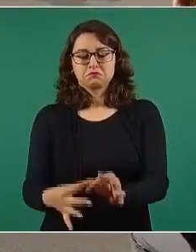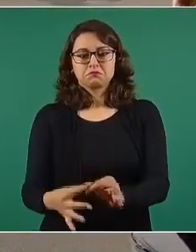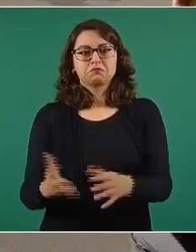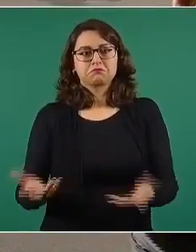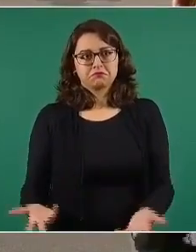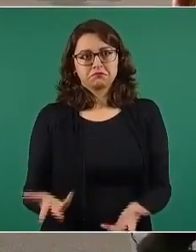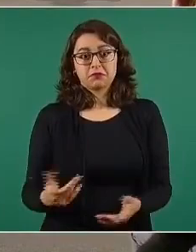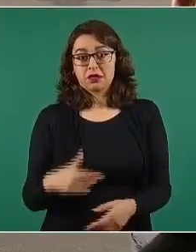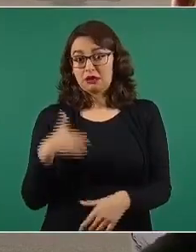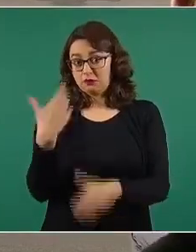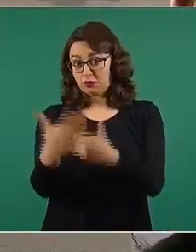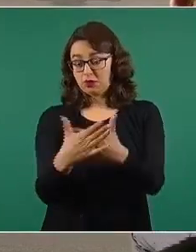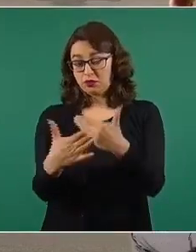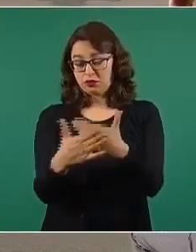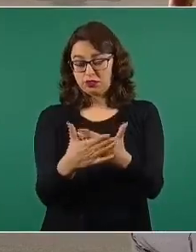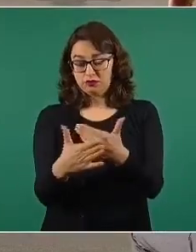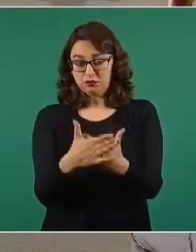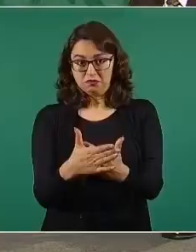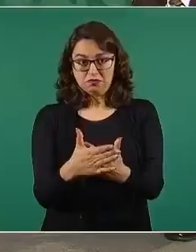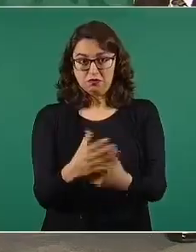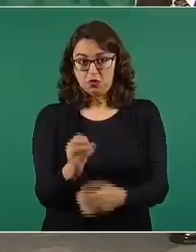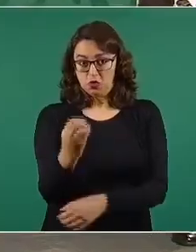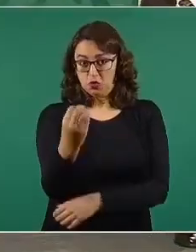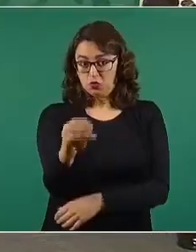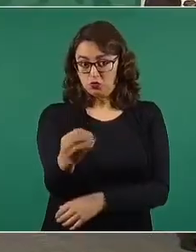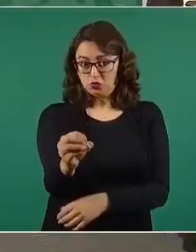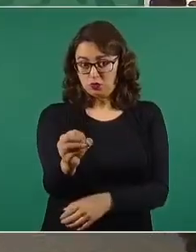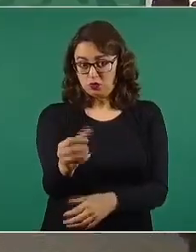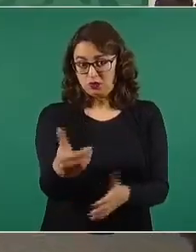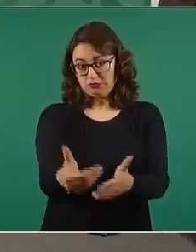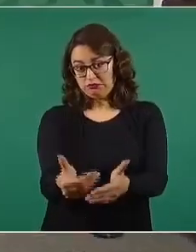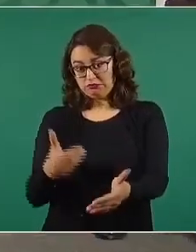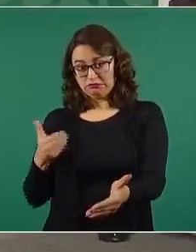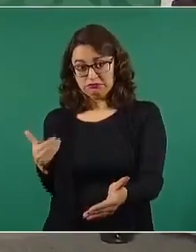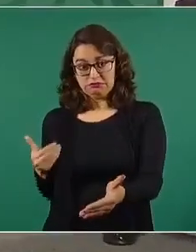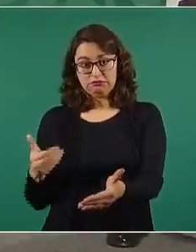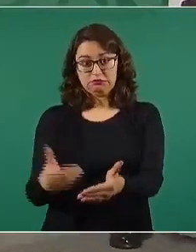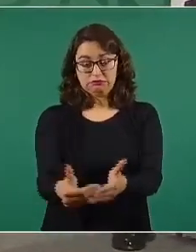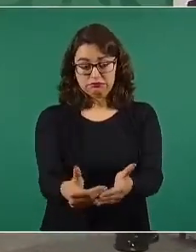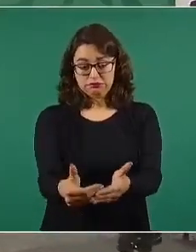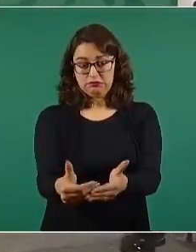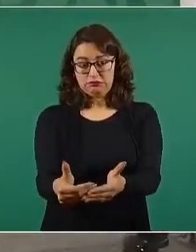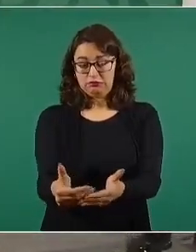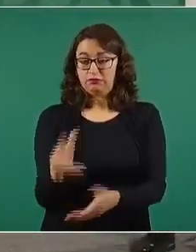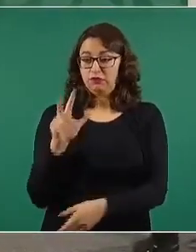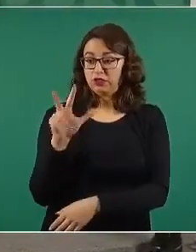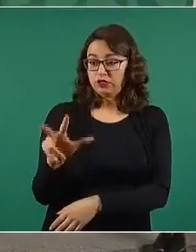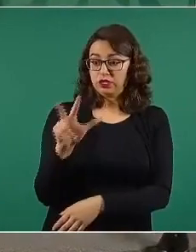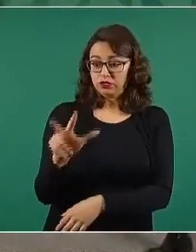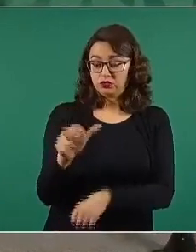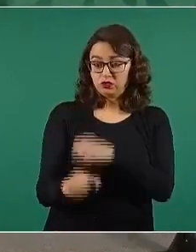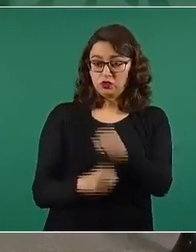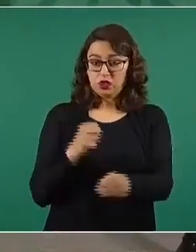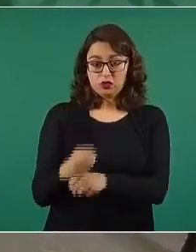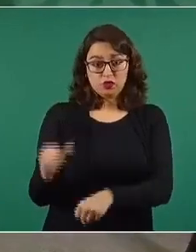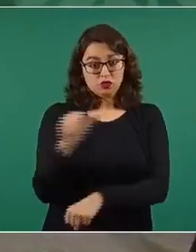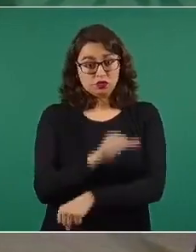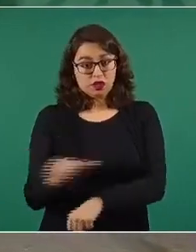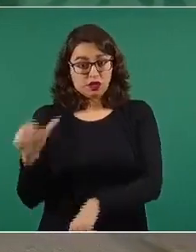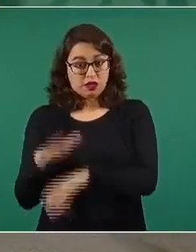de vacunar a todos los mexicanos mayores de 18 años